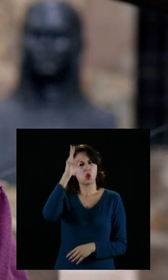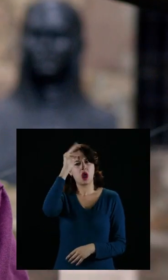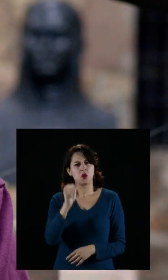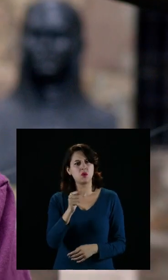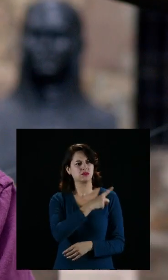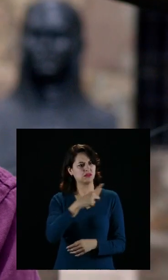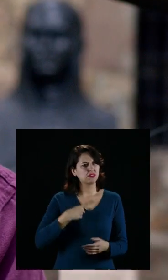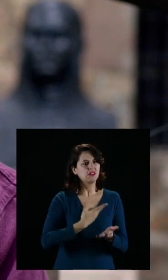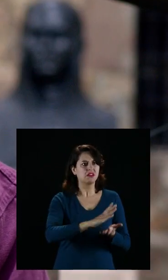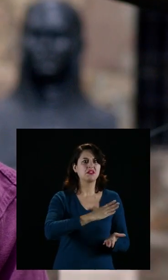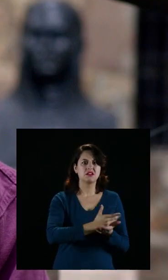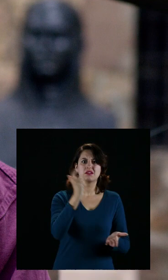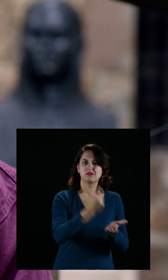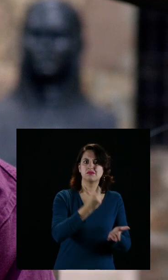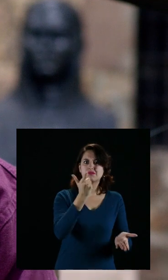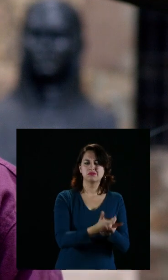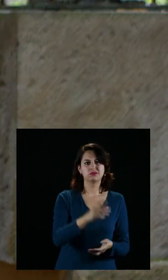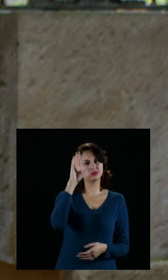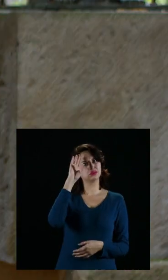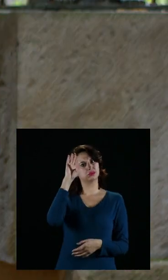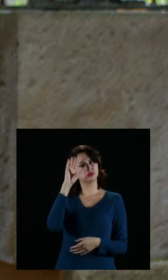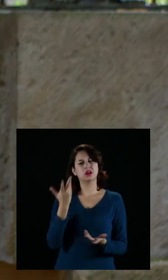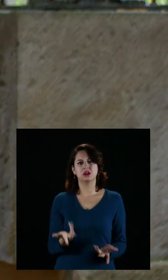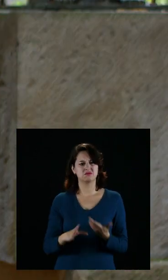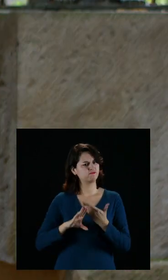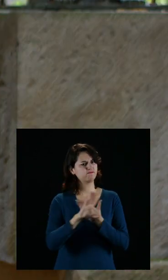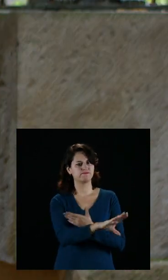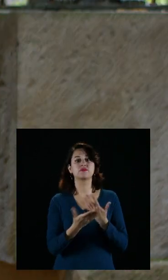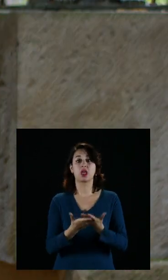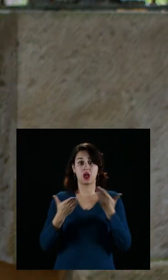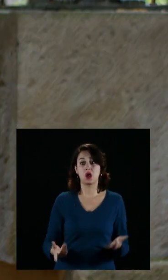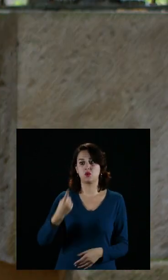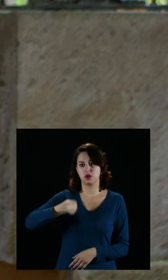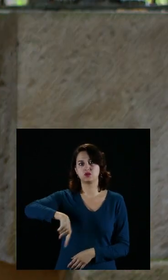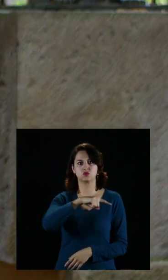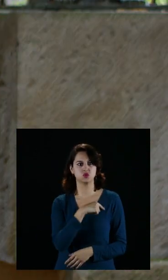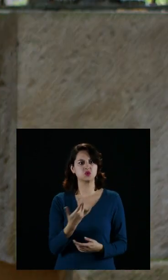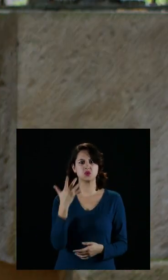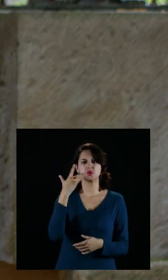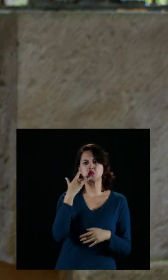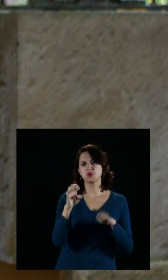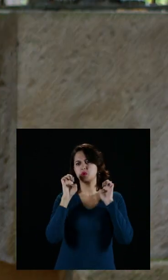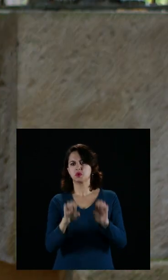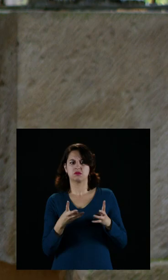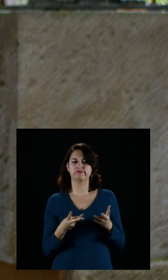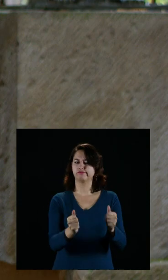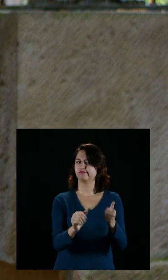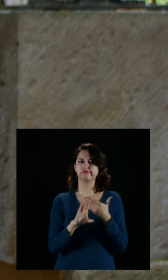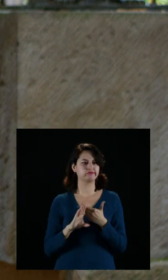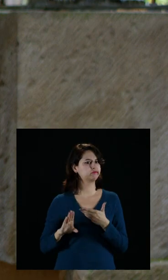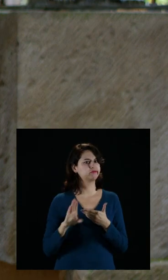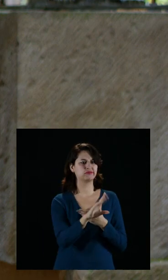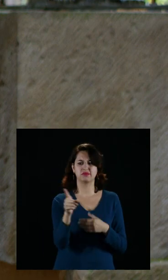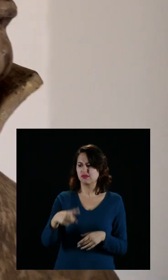estuvo en contra de las deudas impagables. Hoy debemos estar en contra de la opulencia de los